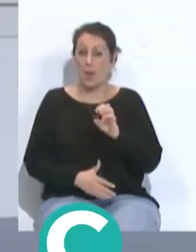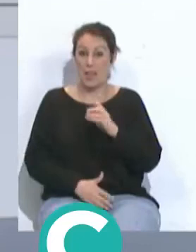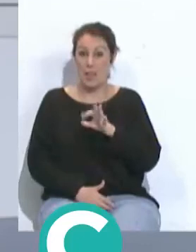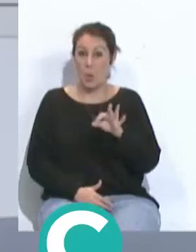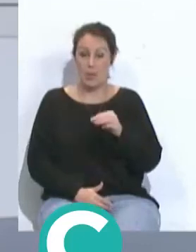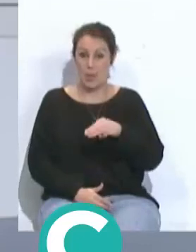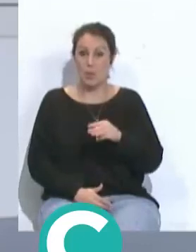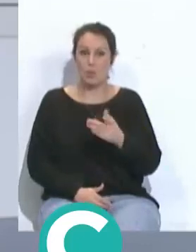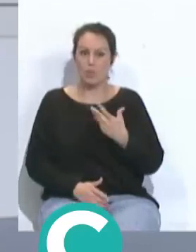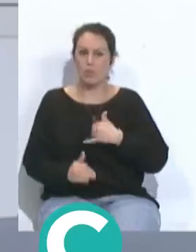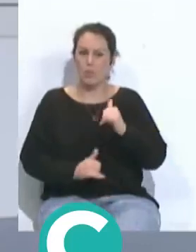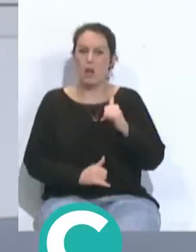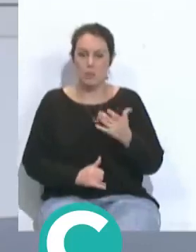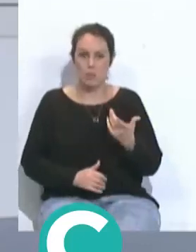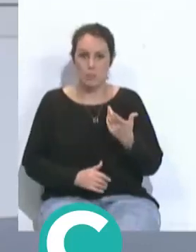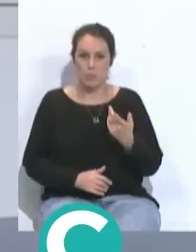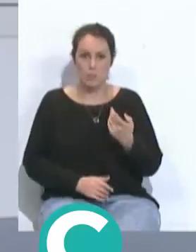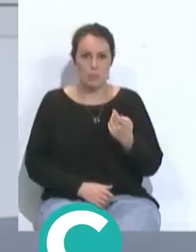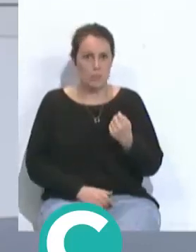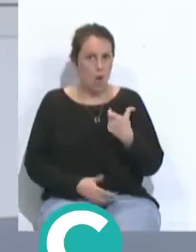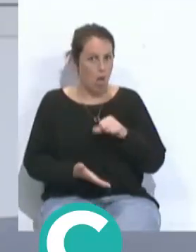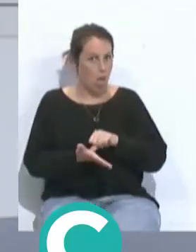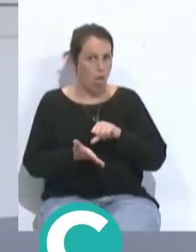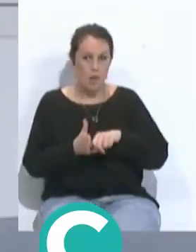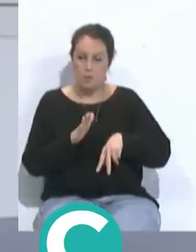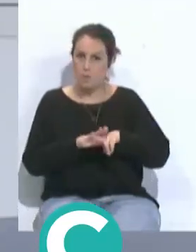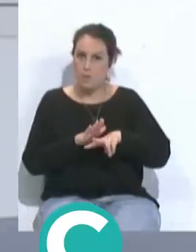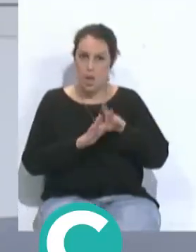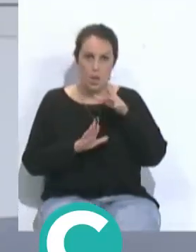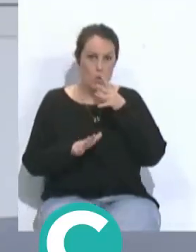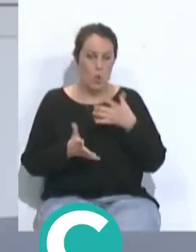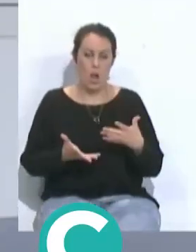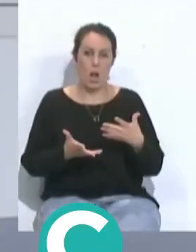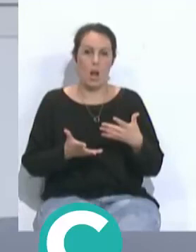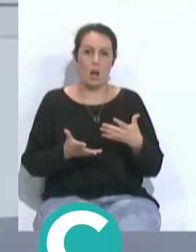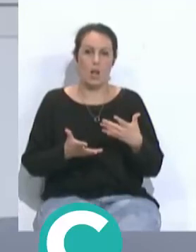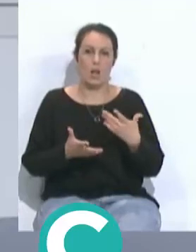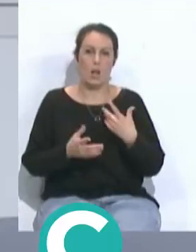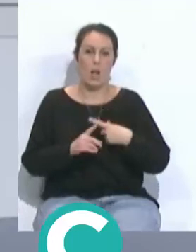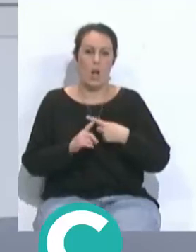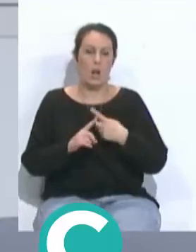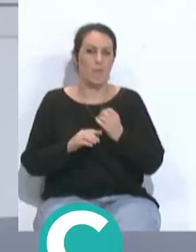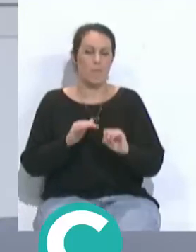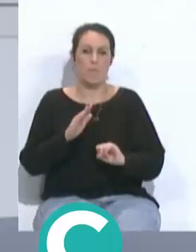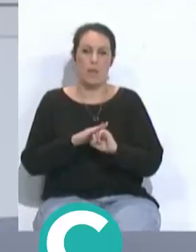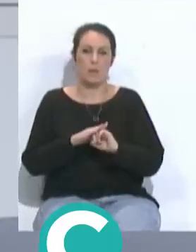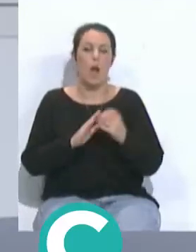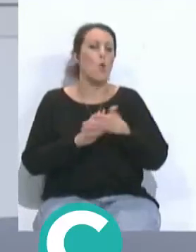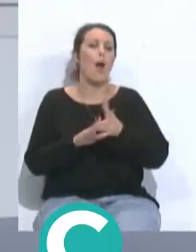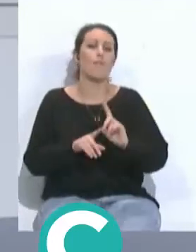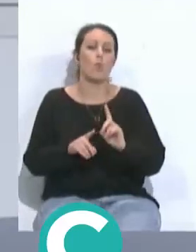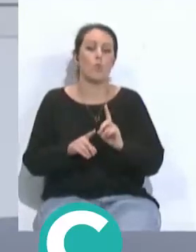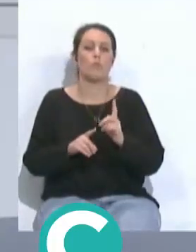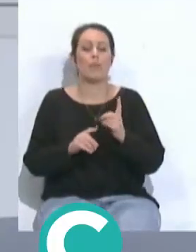50 metros que muy poquitos centrales en el fútbol actual de la máxima categoría no hablo de